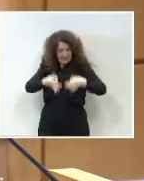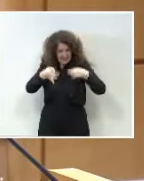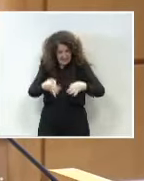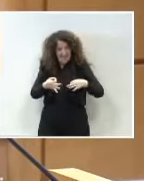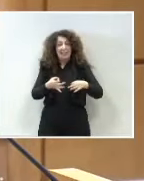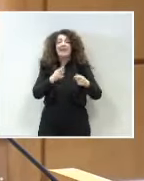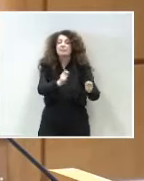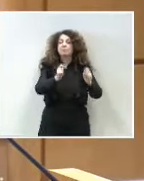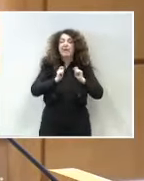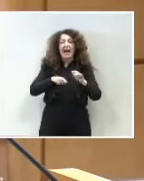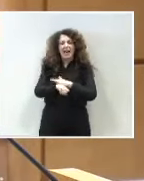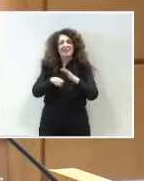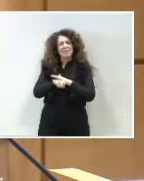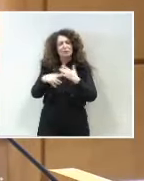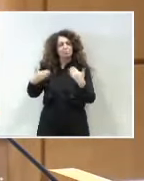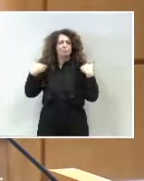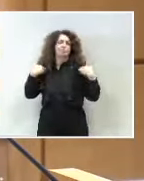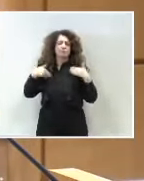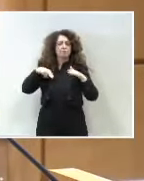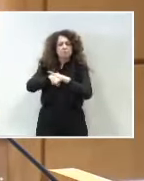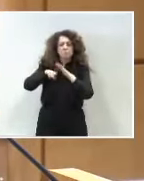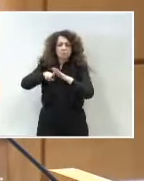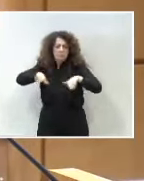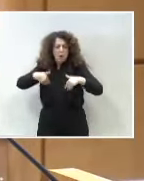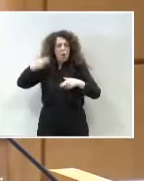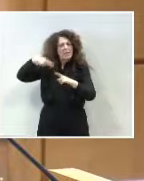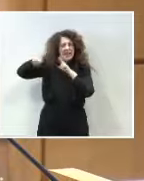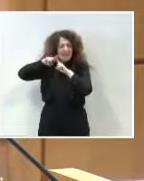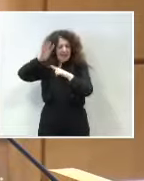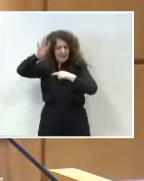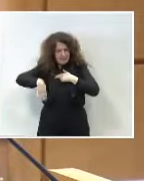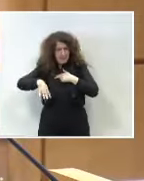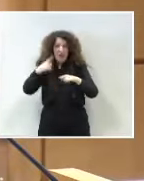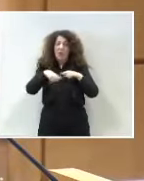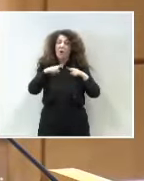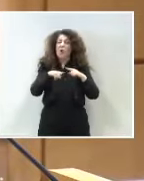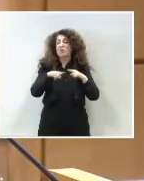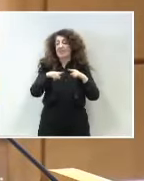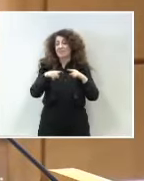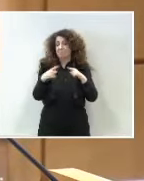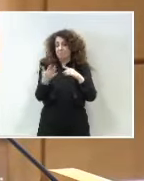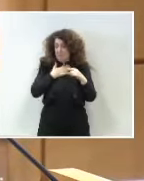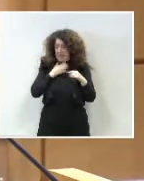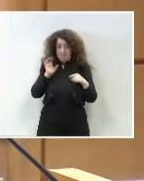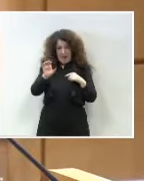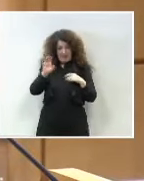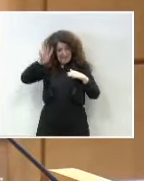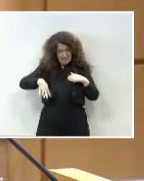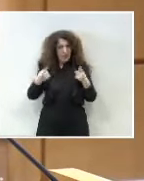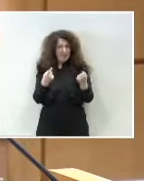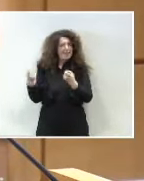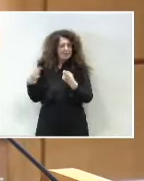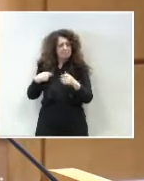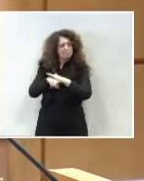para que sea desde la Generalitat de Cataluña que podamos garantizar la ejecución de las inversiones que nuestro país necesita y que el Estado